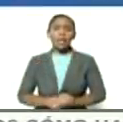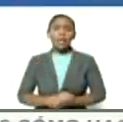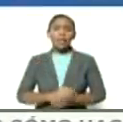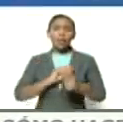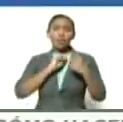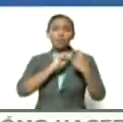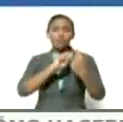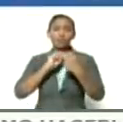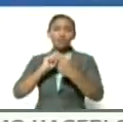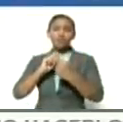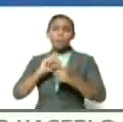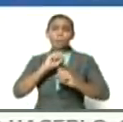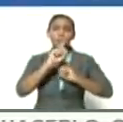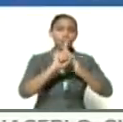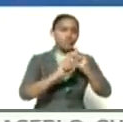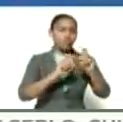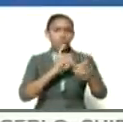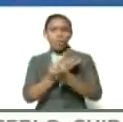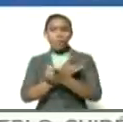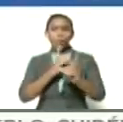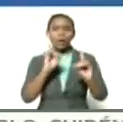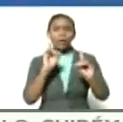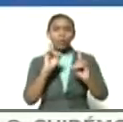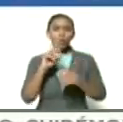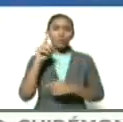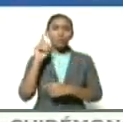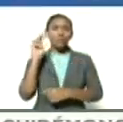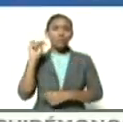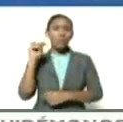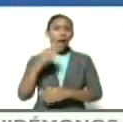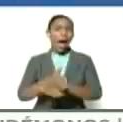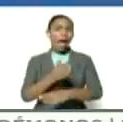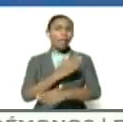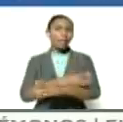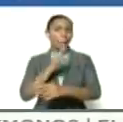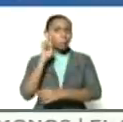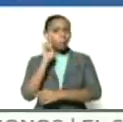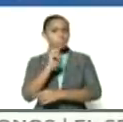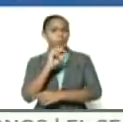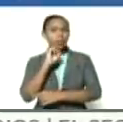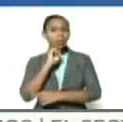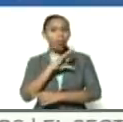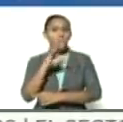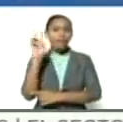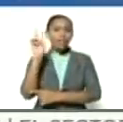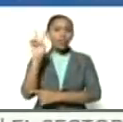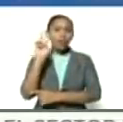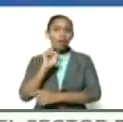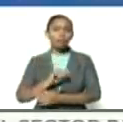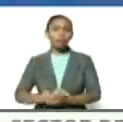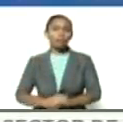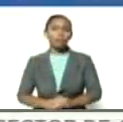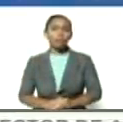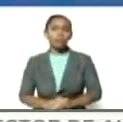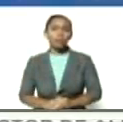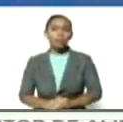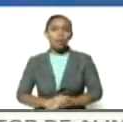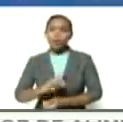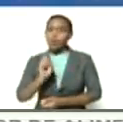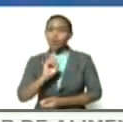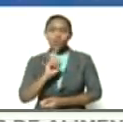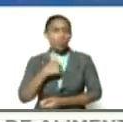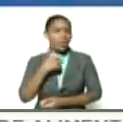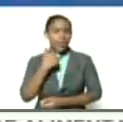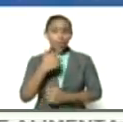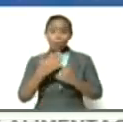debate de consulta democrático nunca antes visto en la historia de Venezuela no decimos